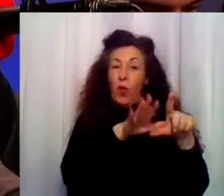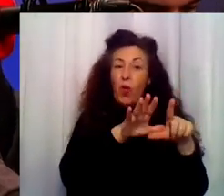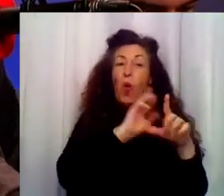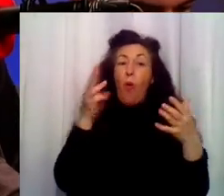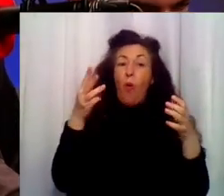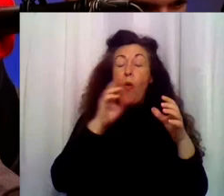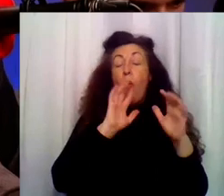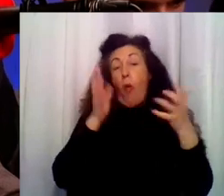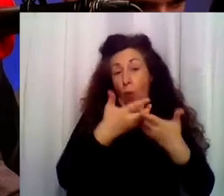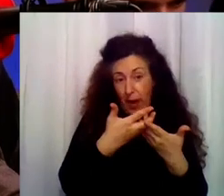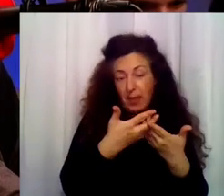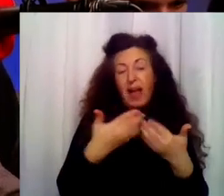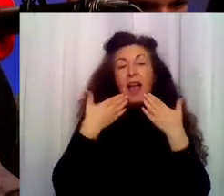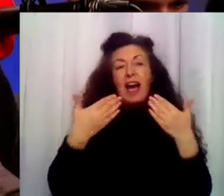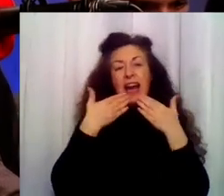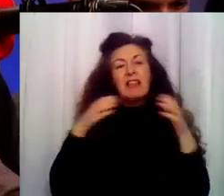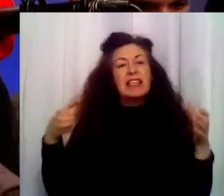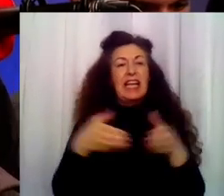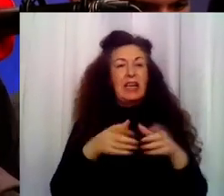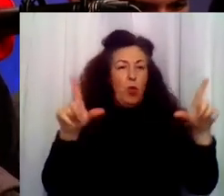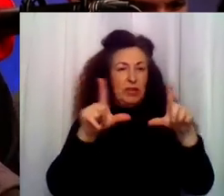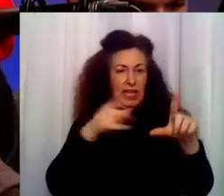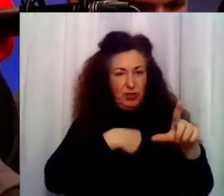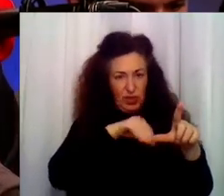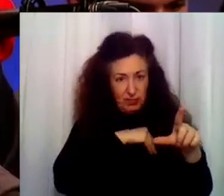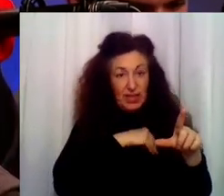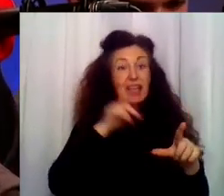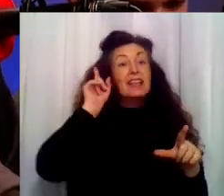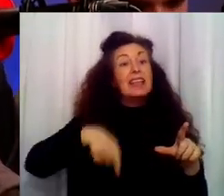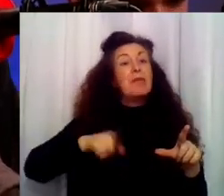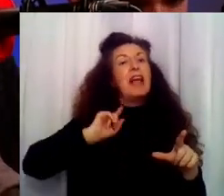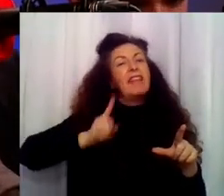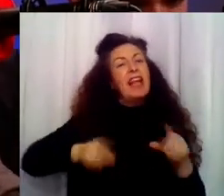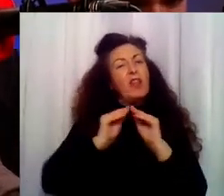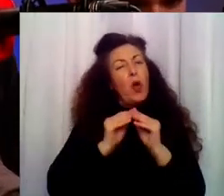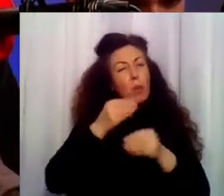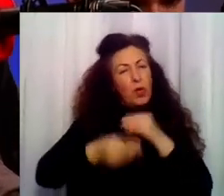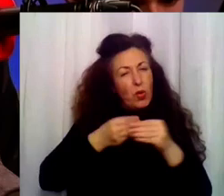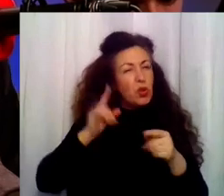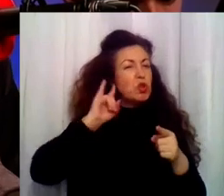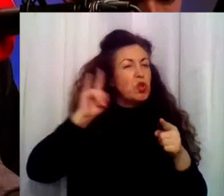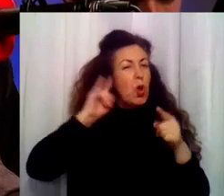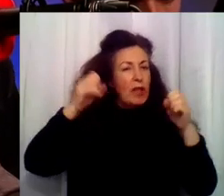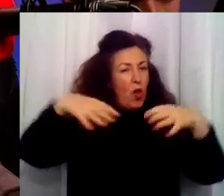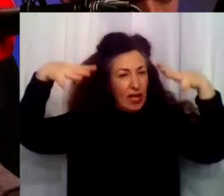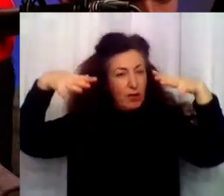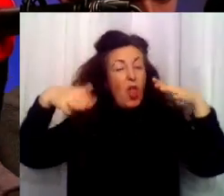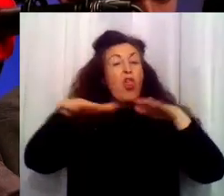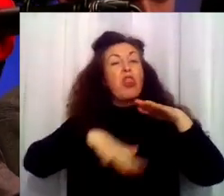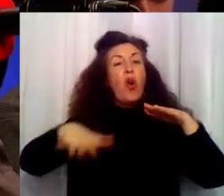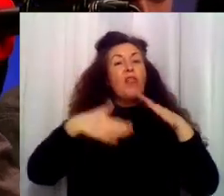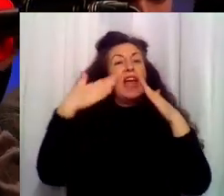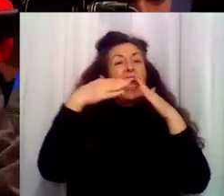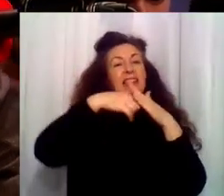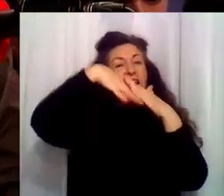estado a cargo del equipo de Televisión Española, gracias también a la Dirección de Producción a Sonido e Iluminación de la Casa Encendida